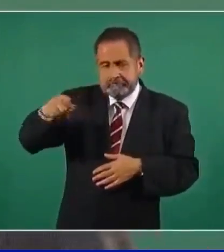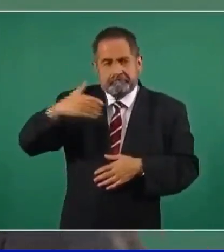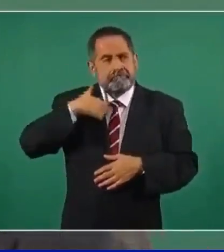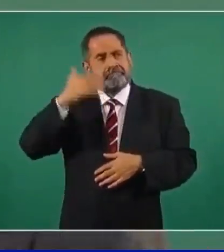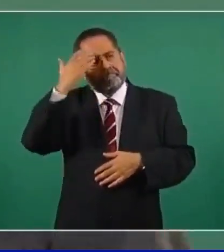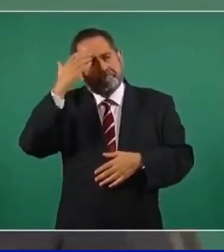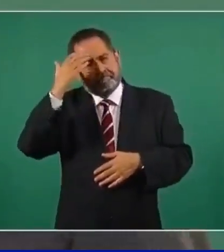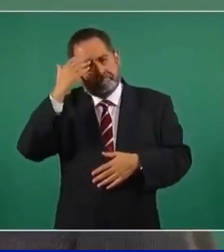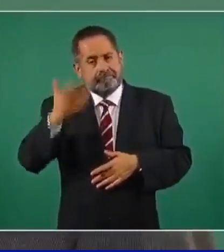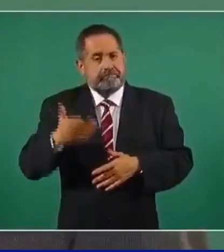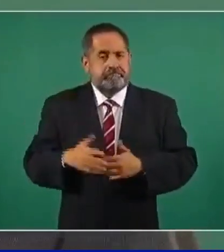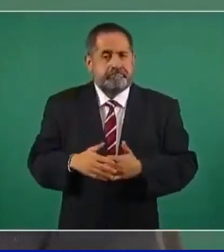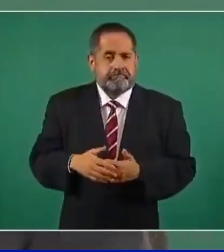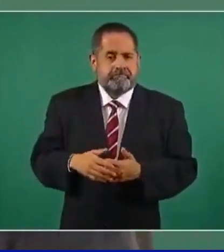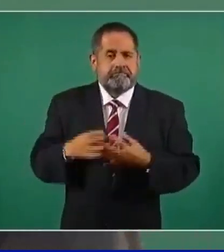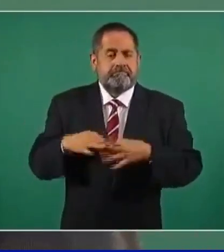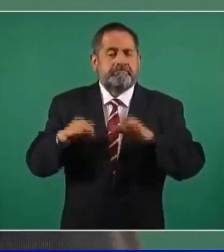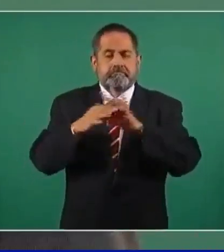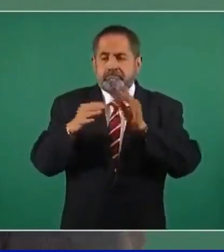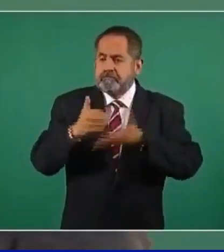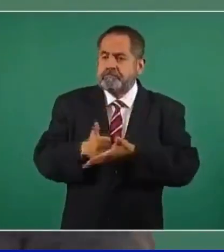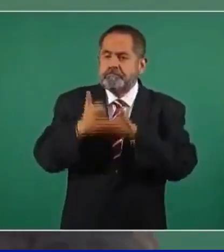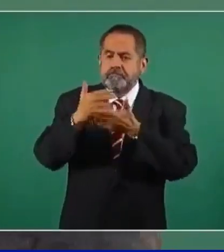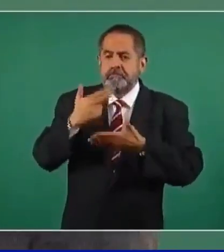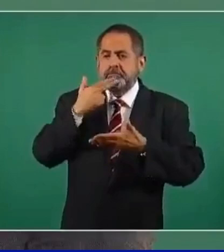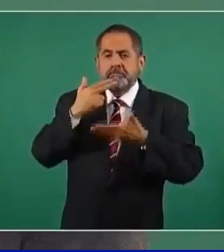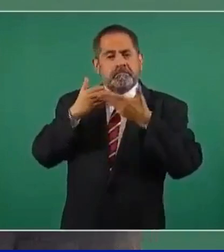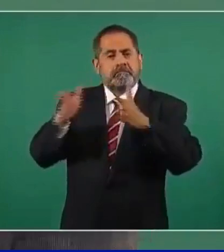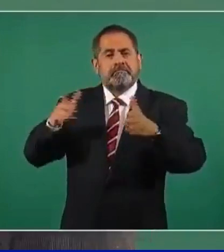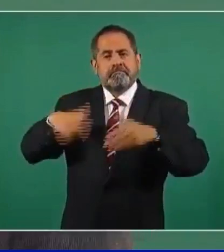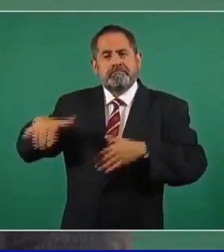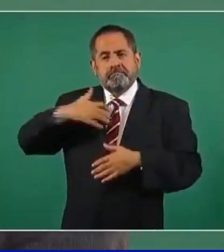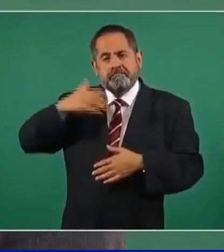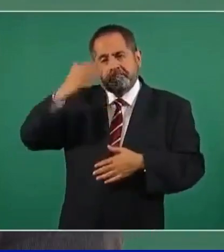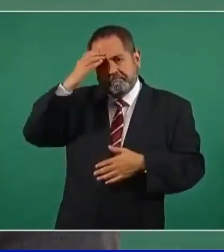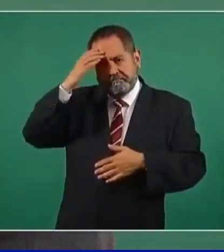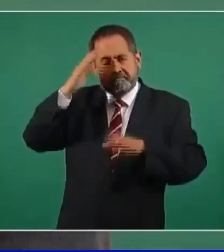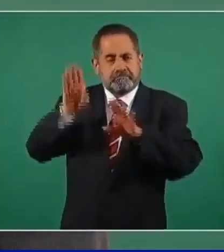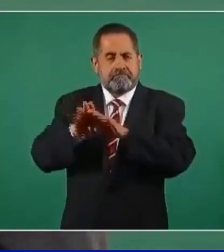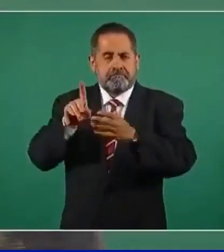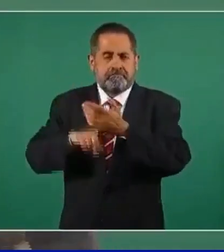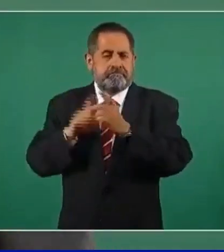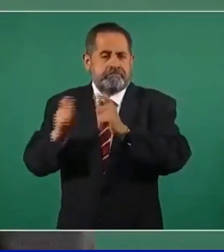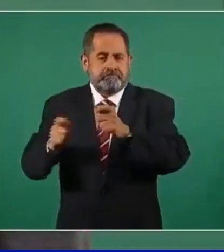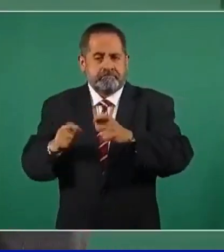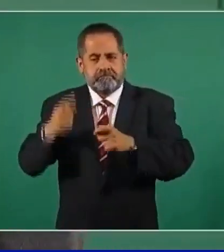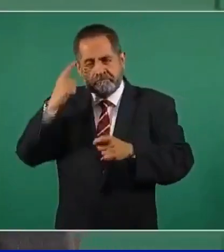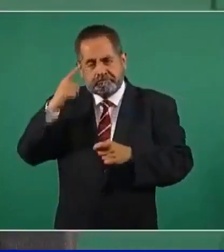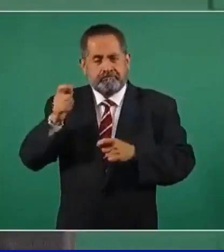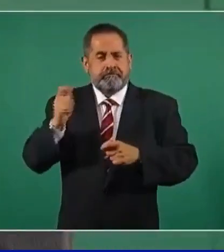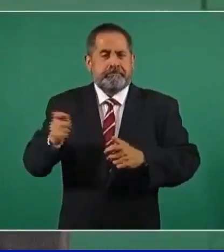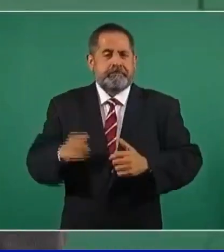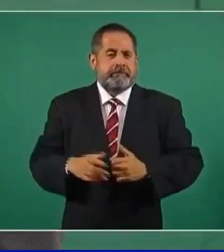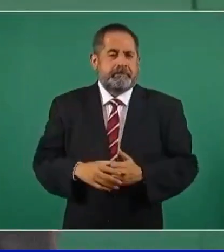todo eso ayuda a tomar conciencia para cambiar